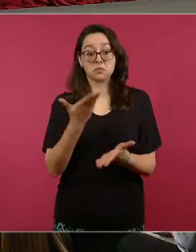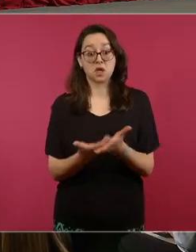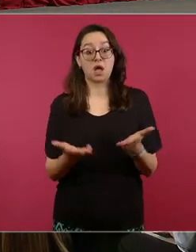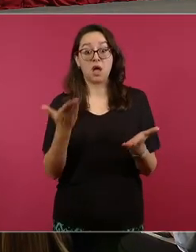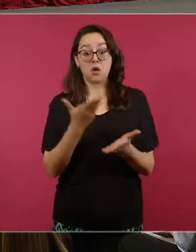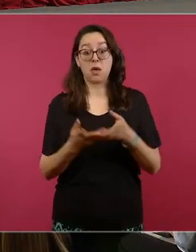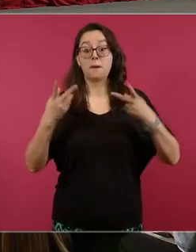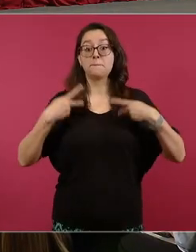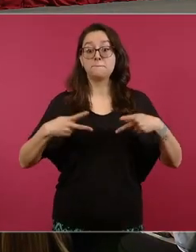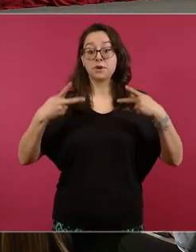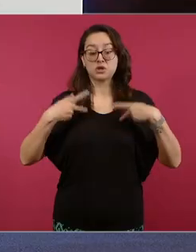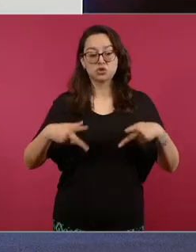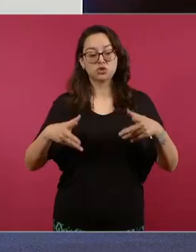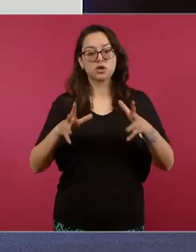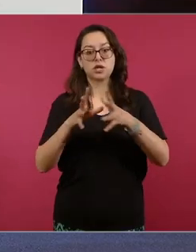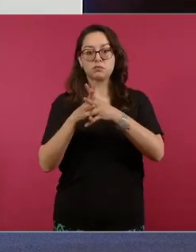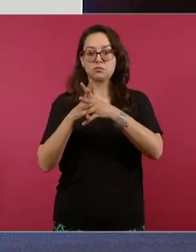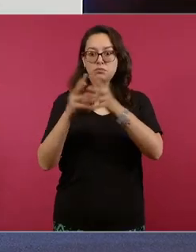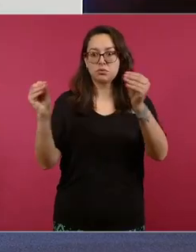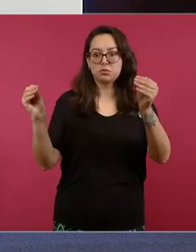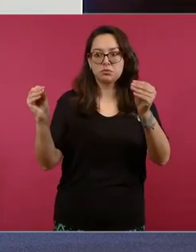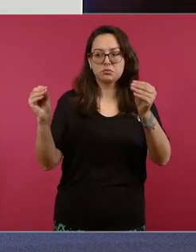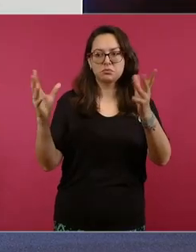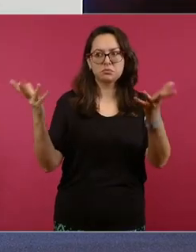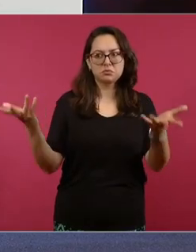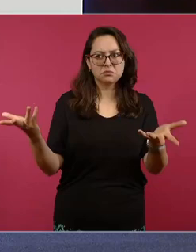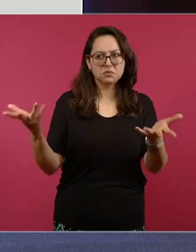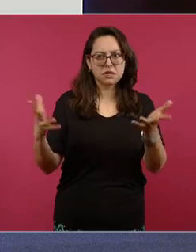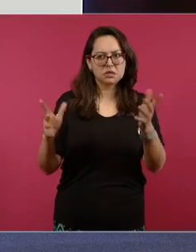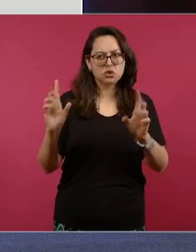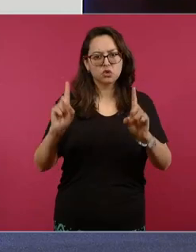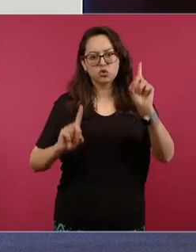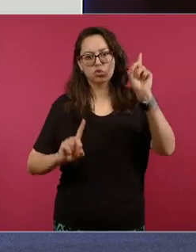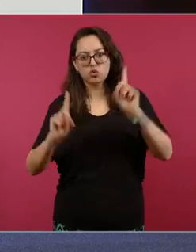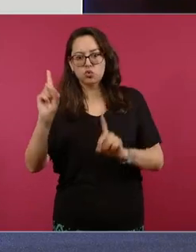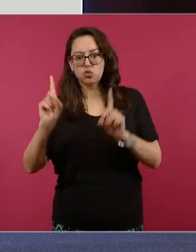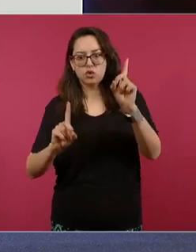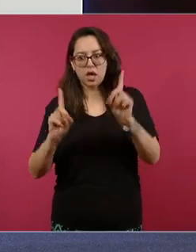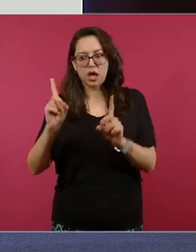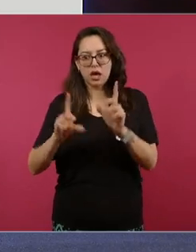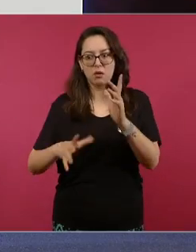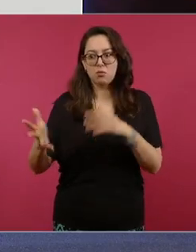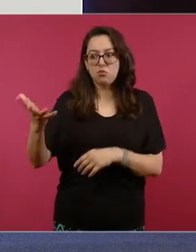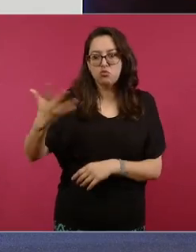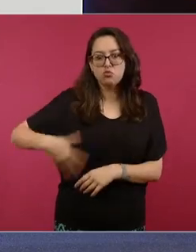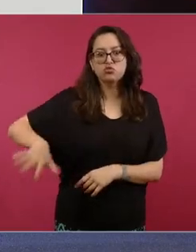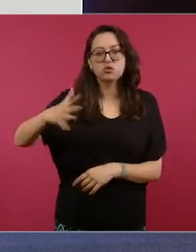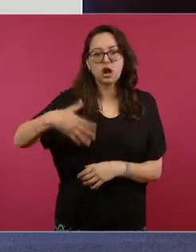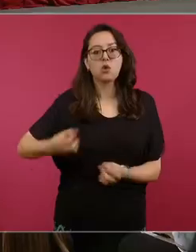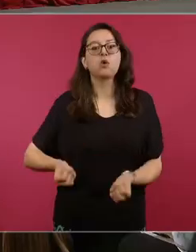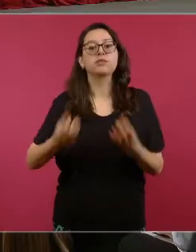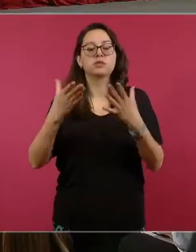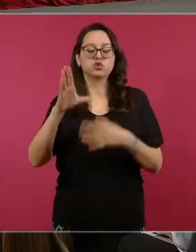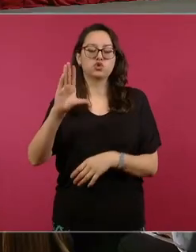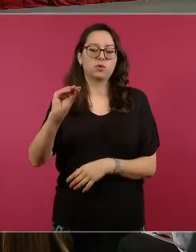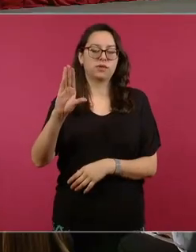registros personas que aún estamos en proceso de búsqueda